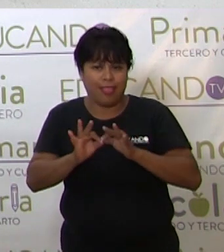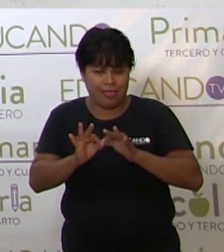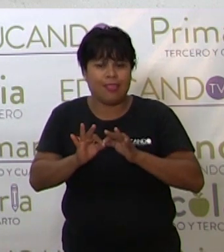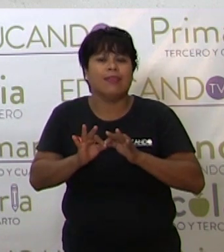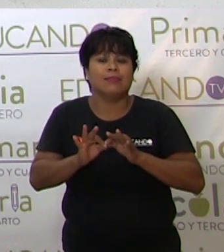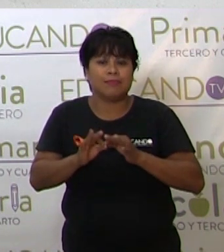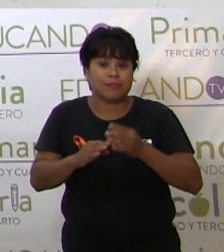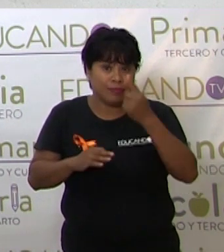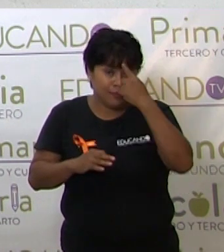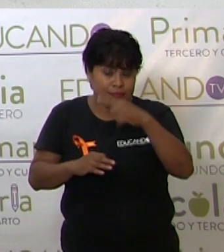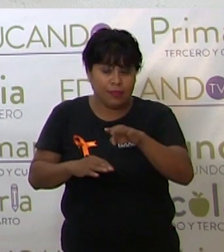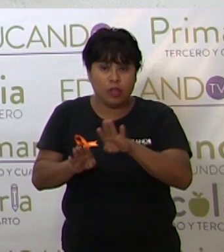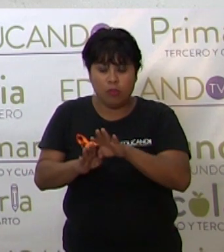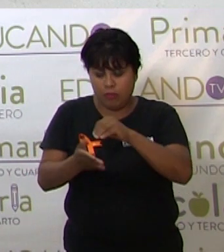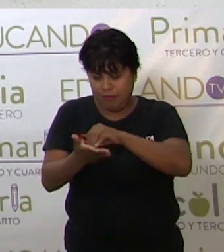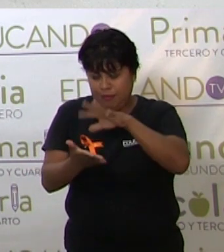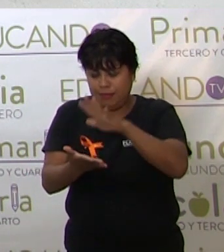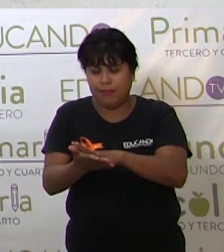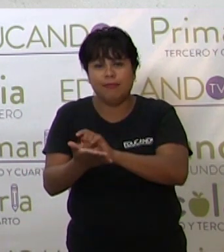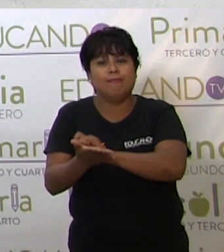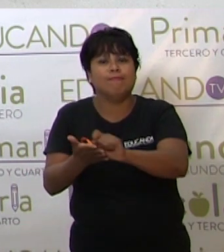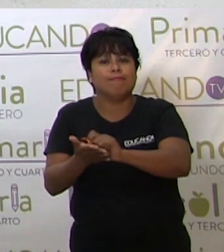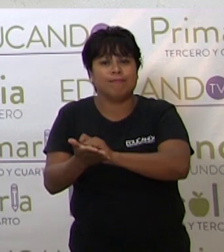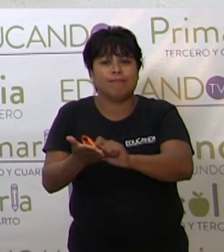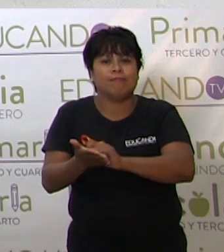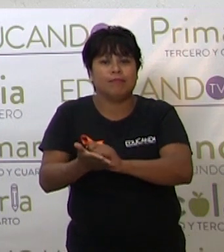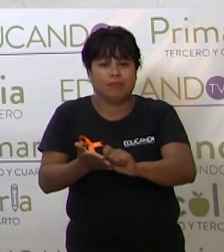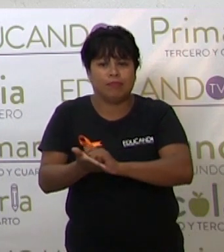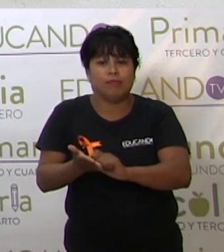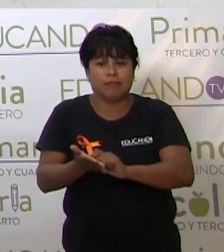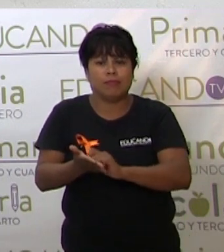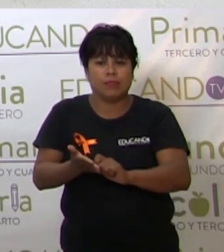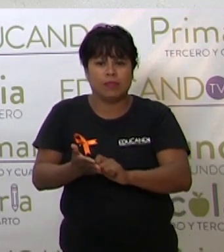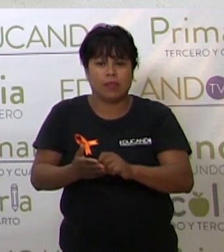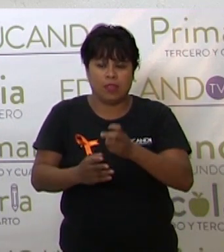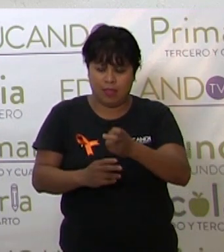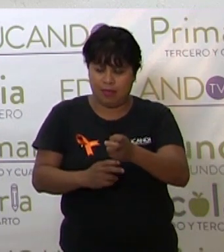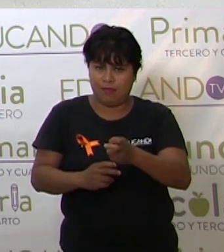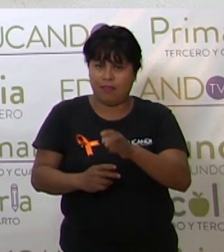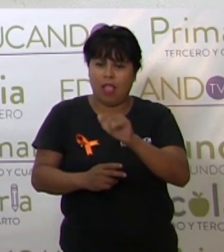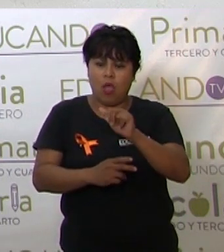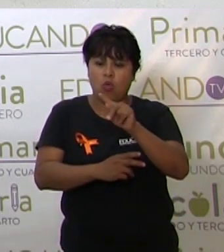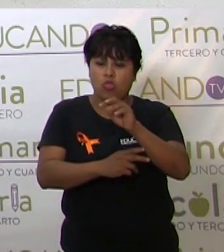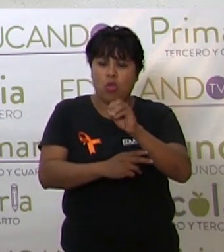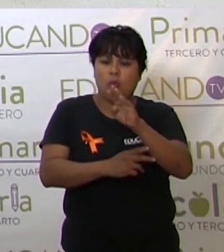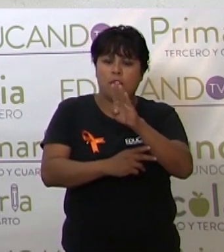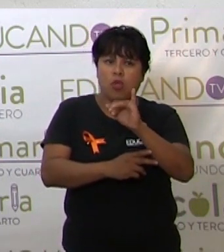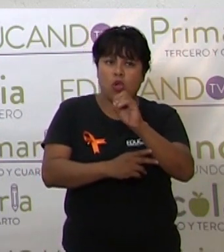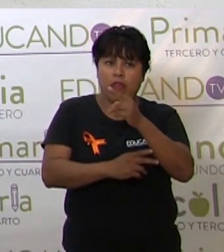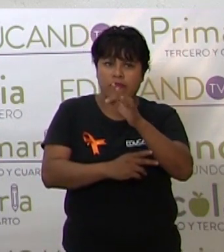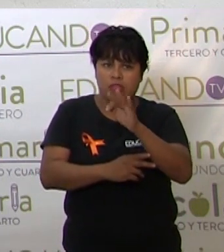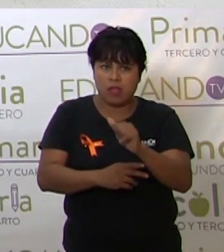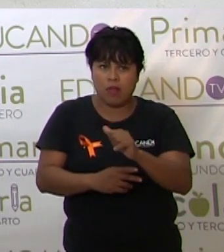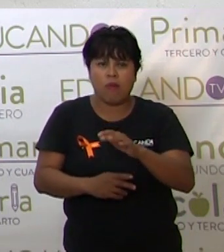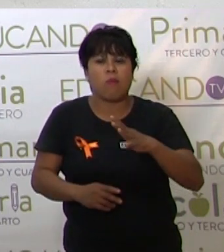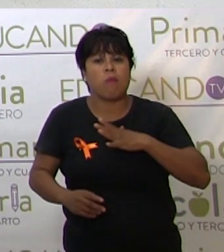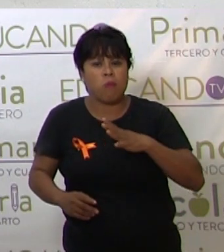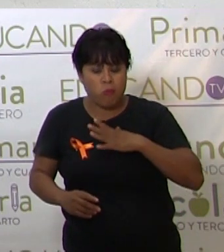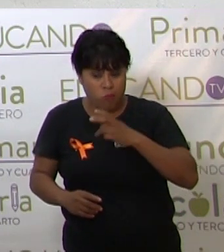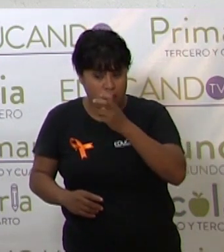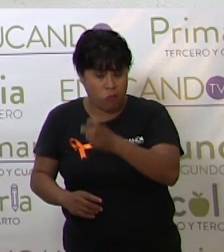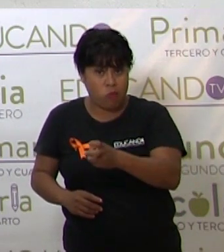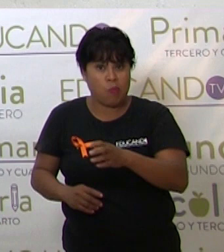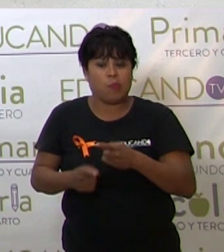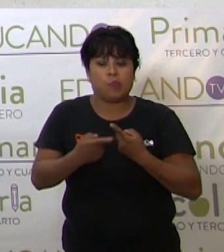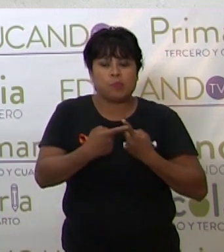para plasmarlos en un texto y escribir su autobiografía. Ahora, ahí también hay un rasgo ahí